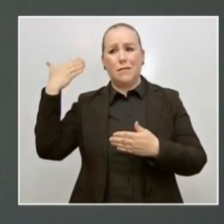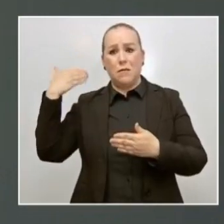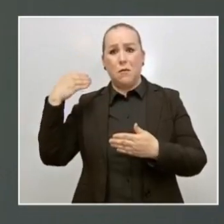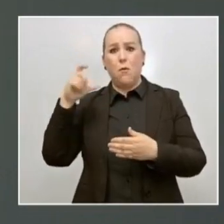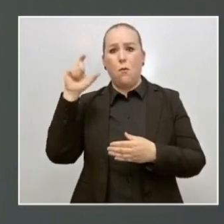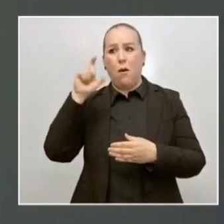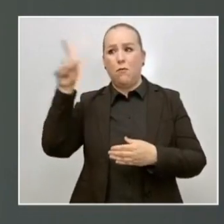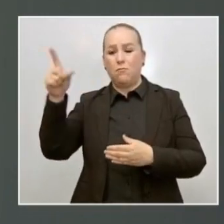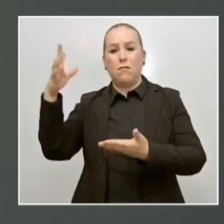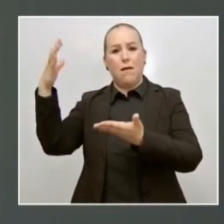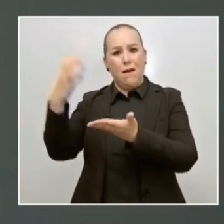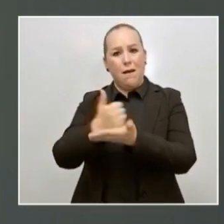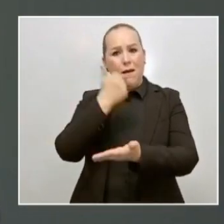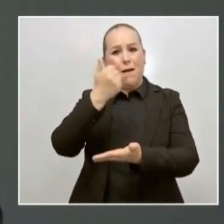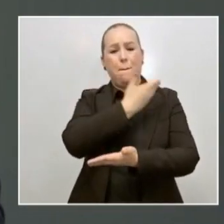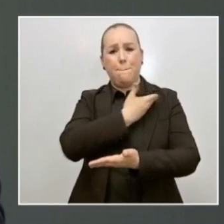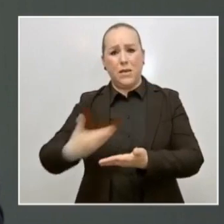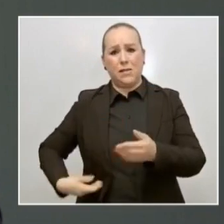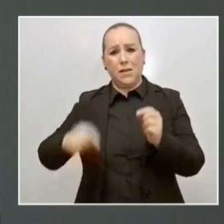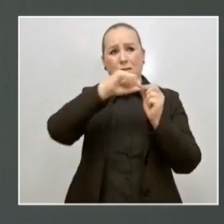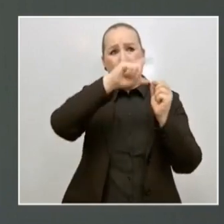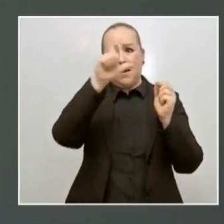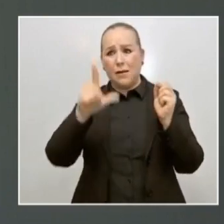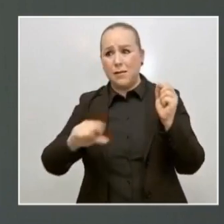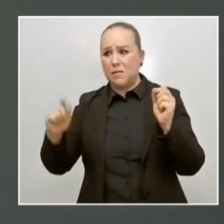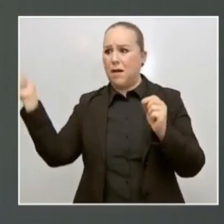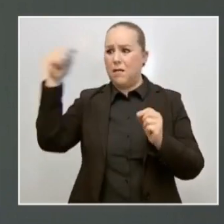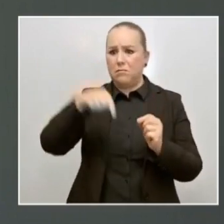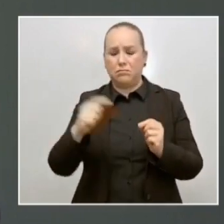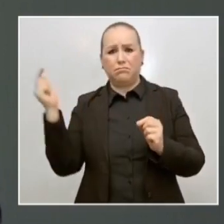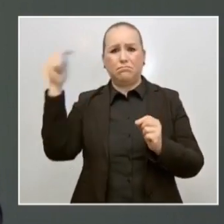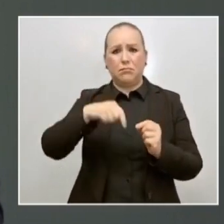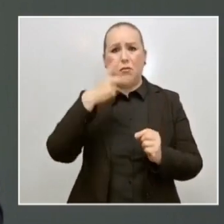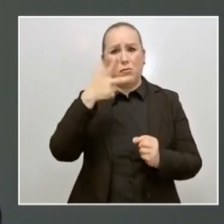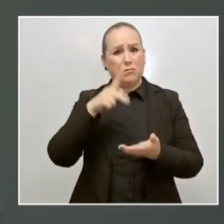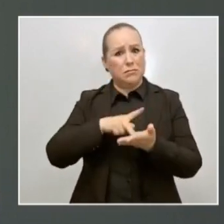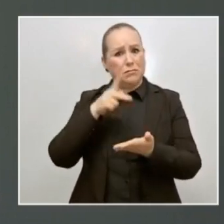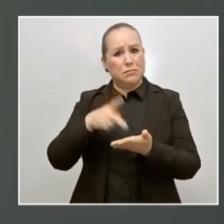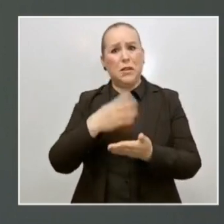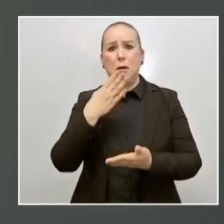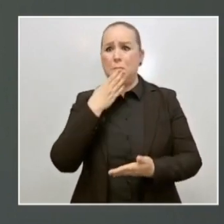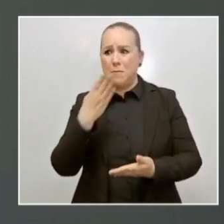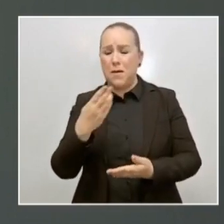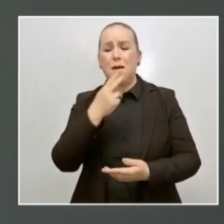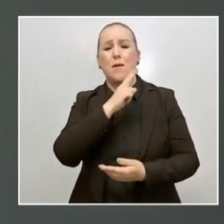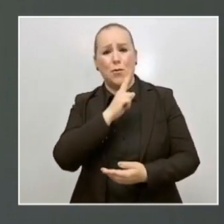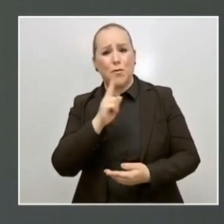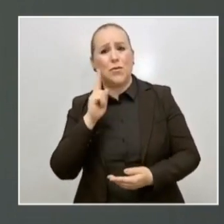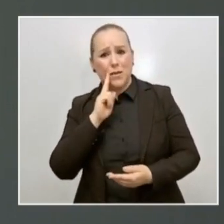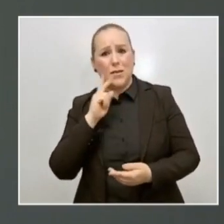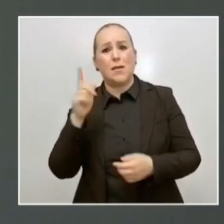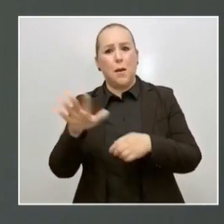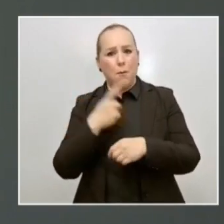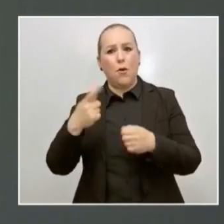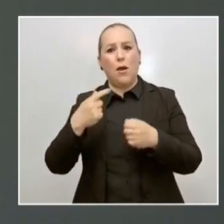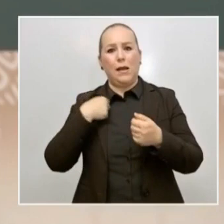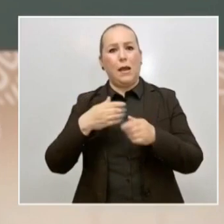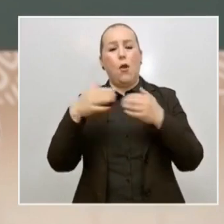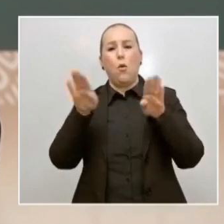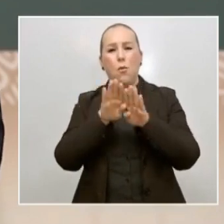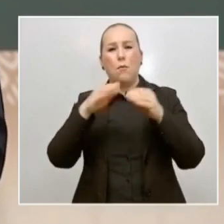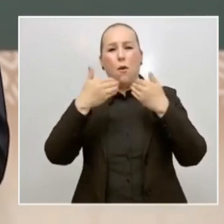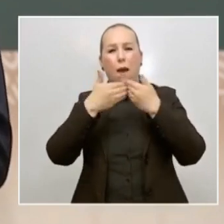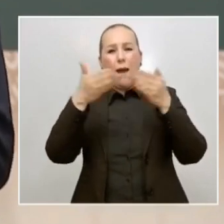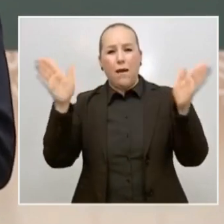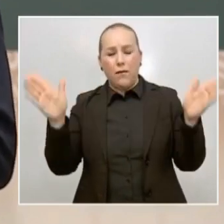República es una buena noticia porque abre la puerta para que sigamos ocupándonos de lo